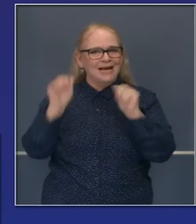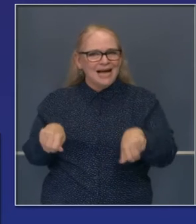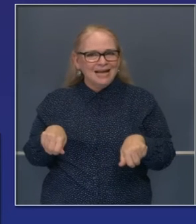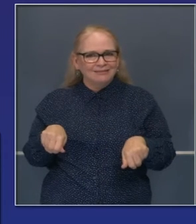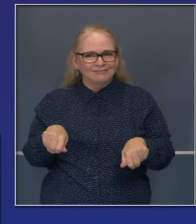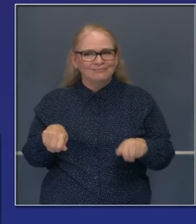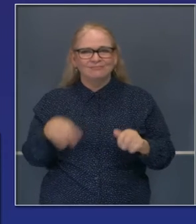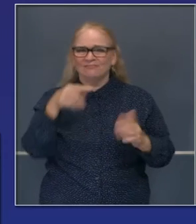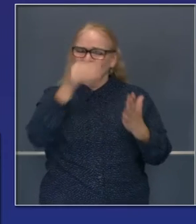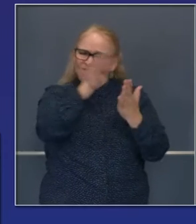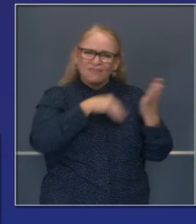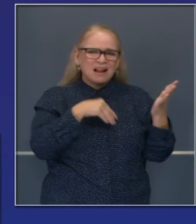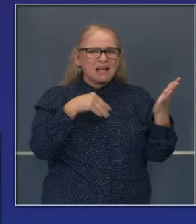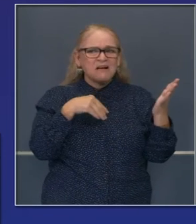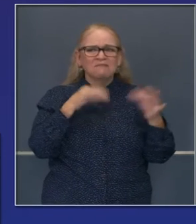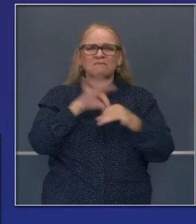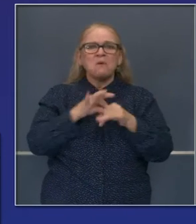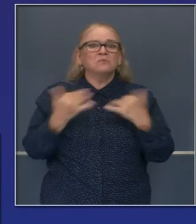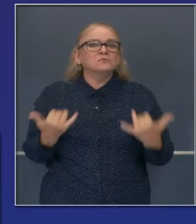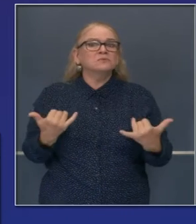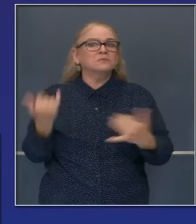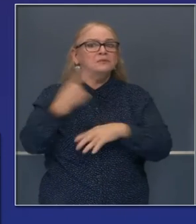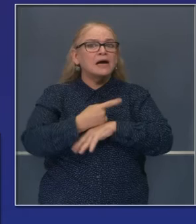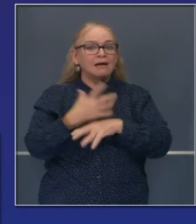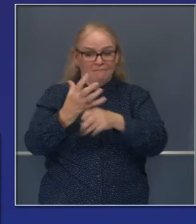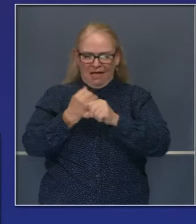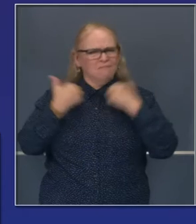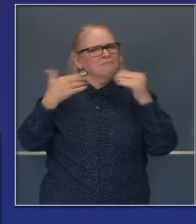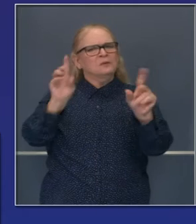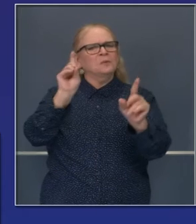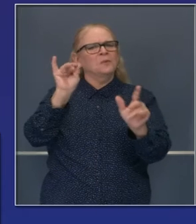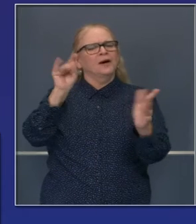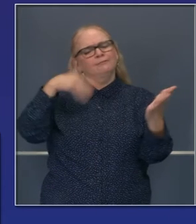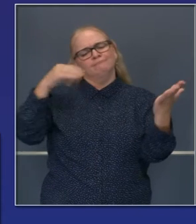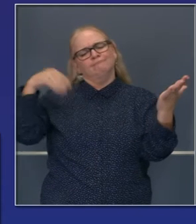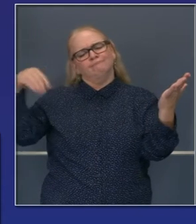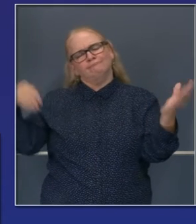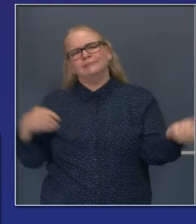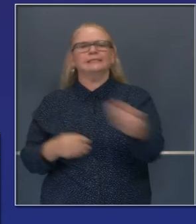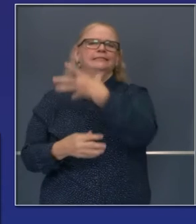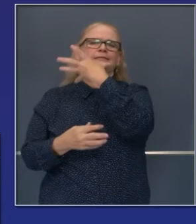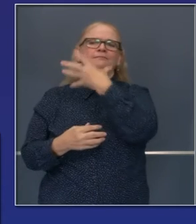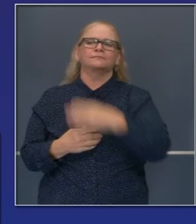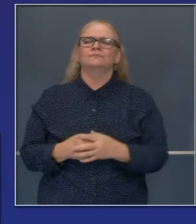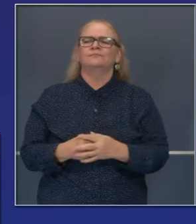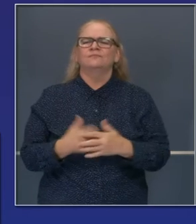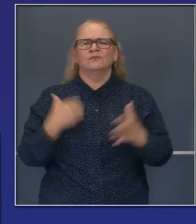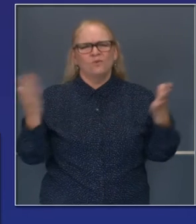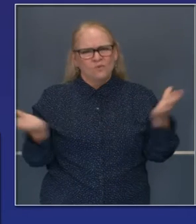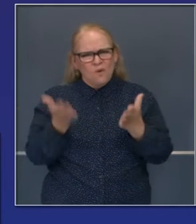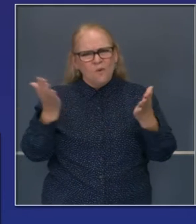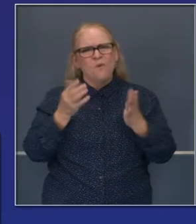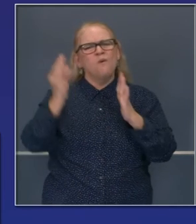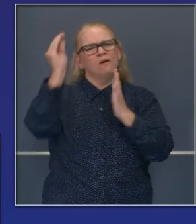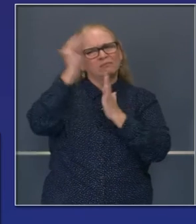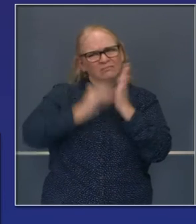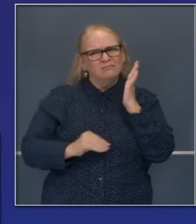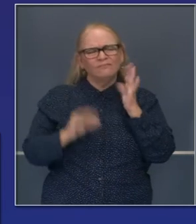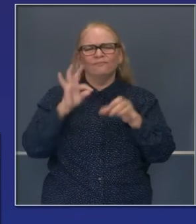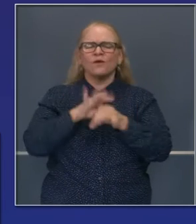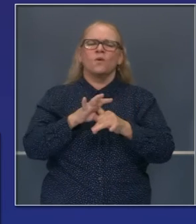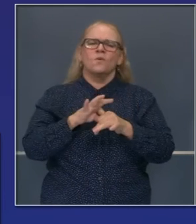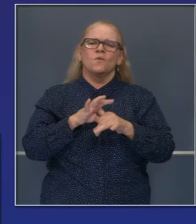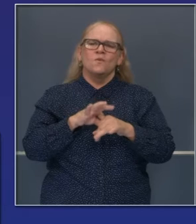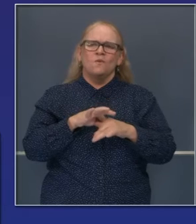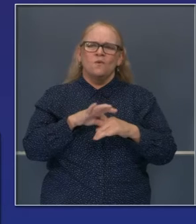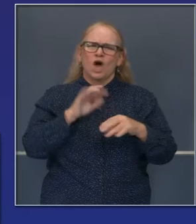hoy comienzan las votaciones. Queremos recordarle a todo mundo la importancia de votar. Queremos alentarles que